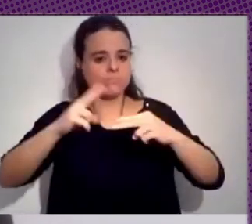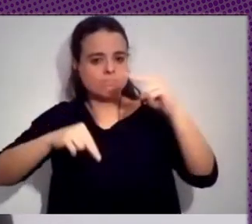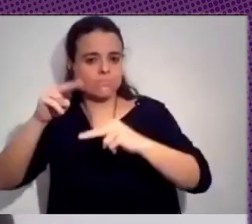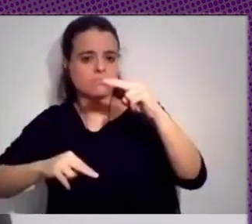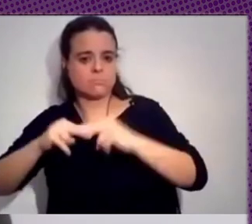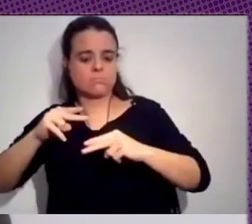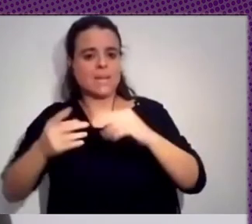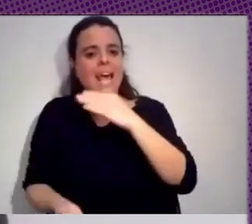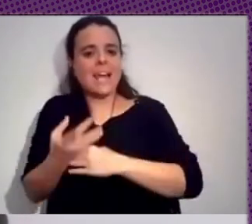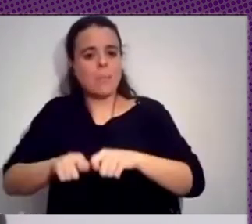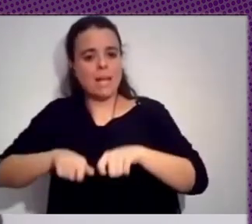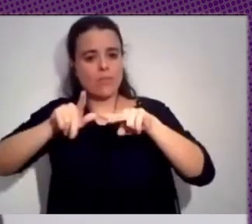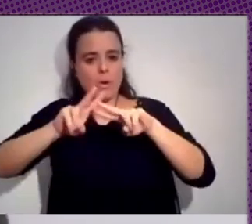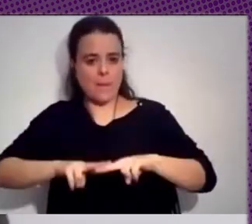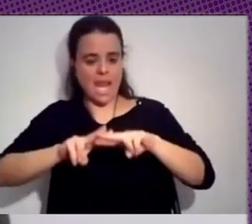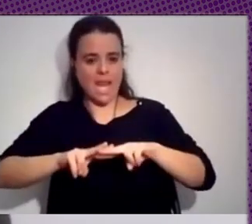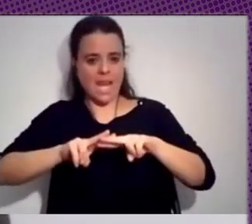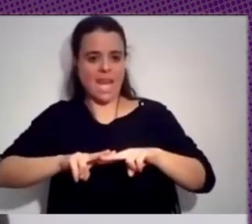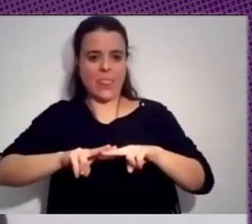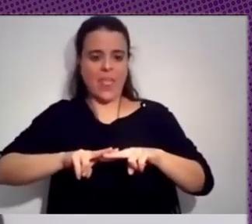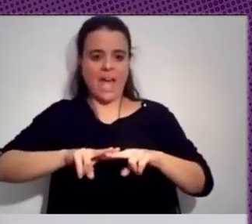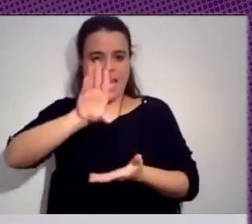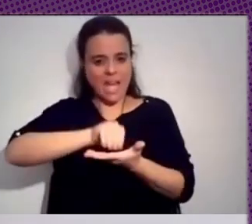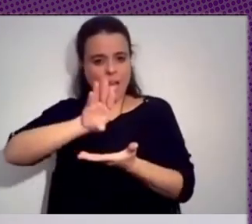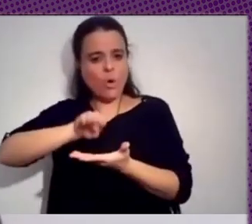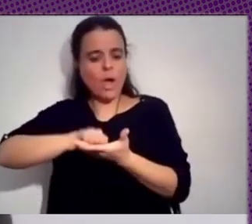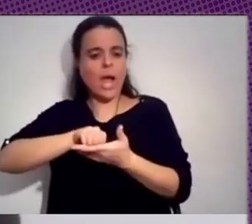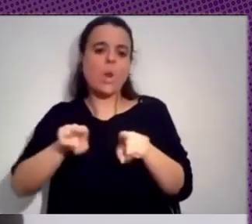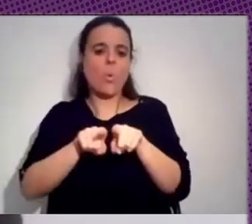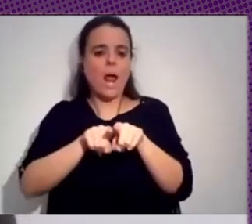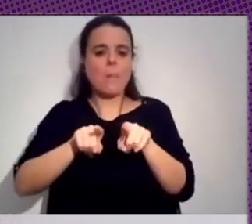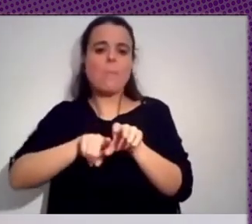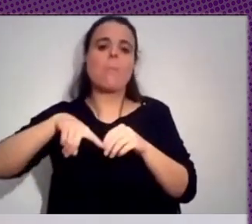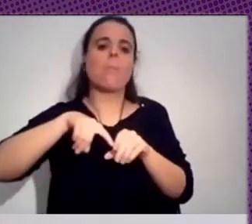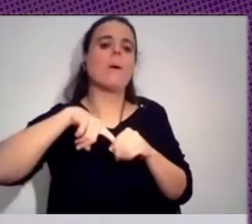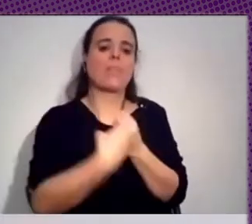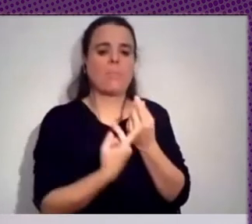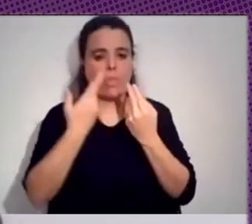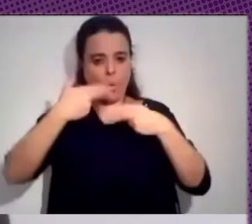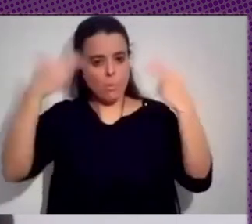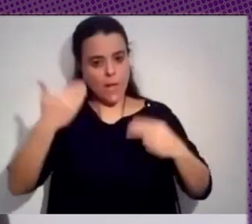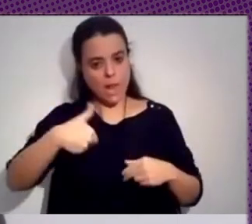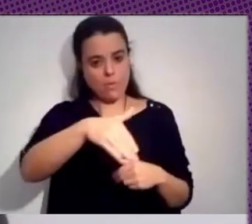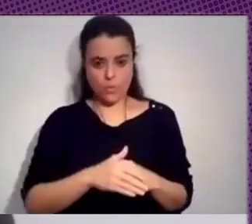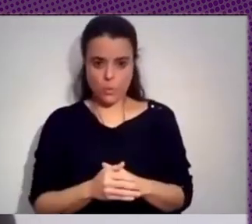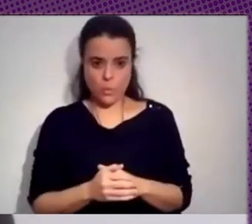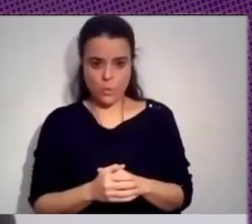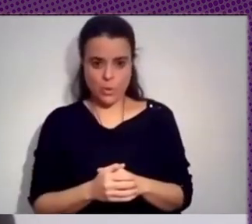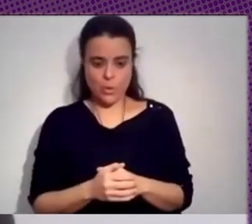analizar y recoger y que haya una participación pública en el futuro de todos estos episodios de